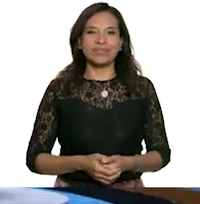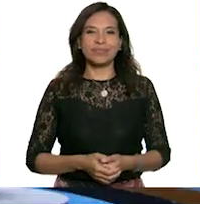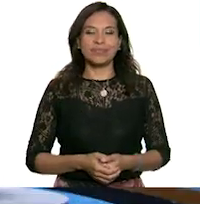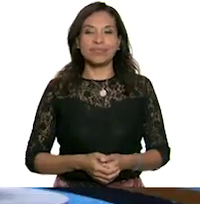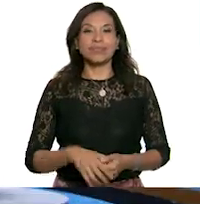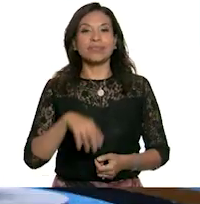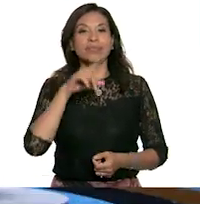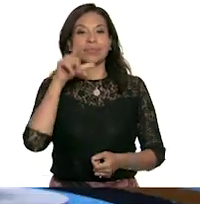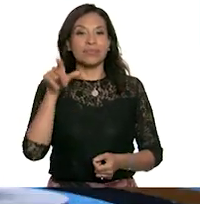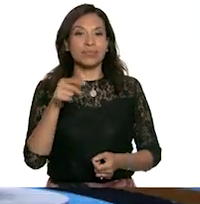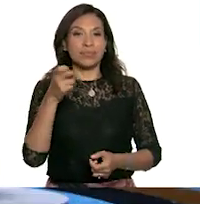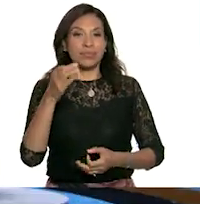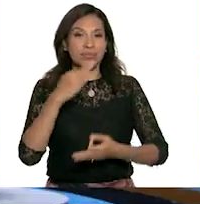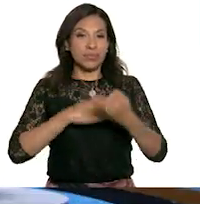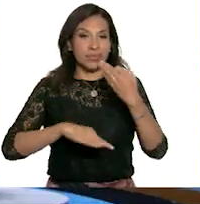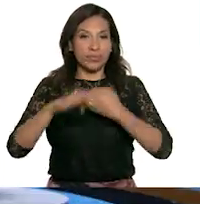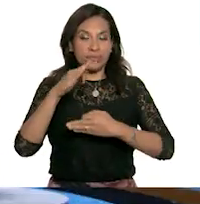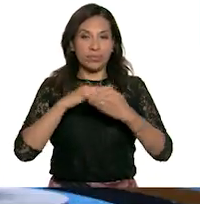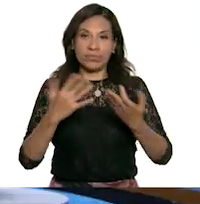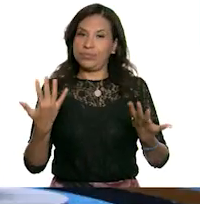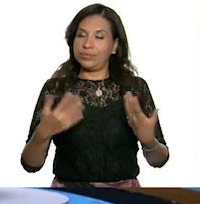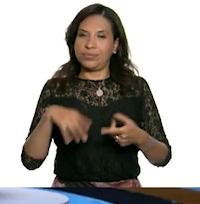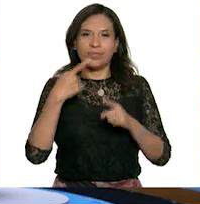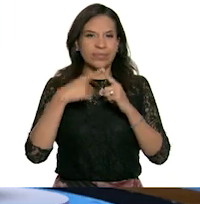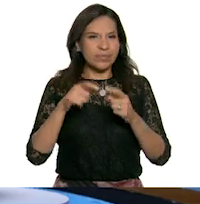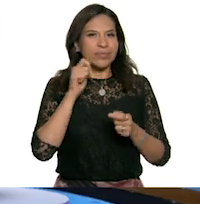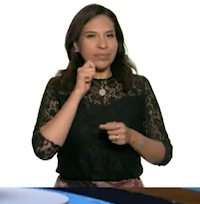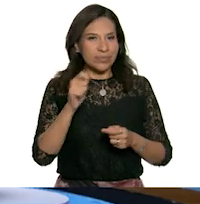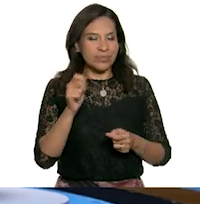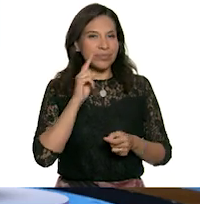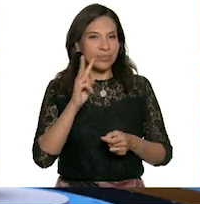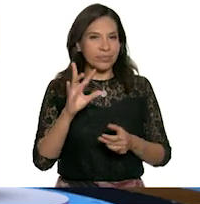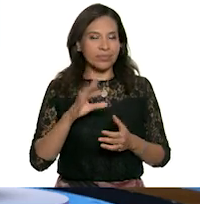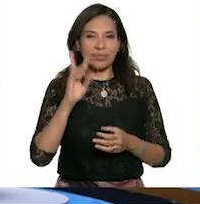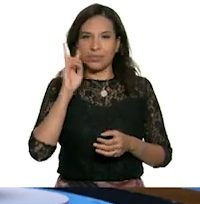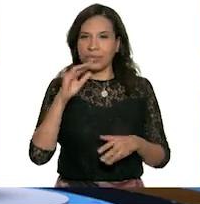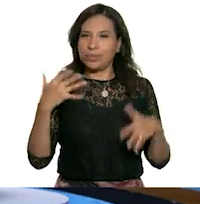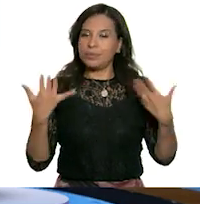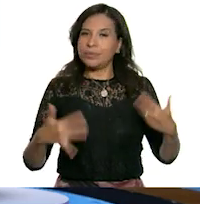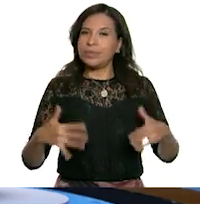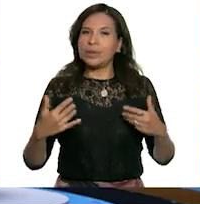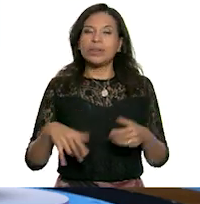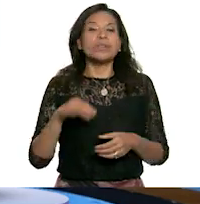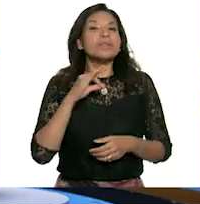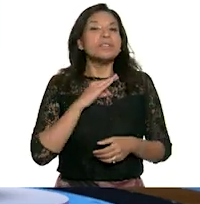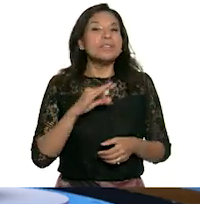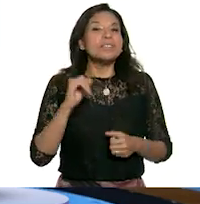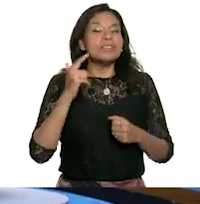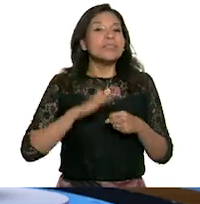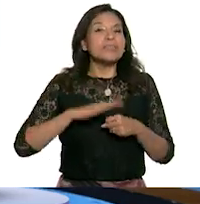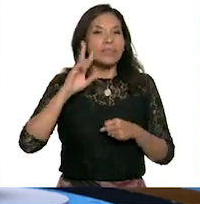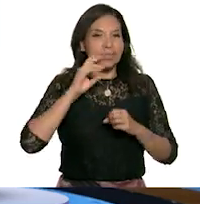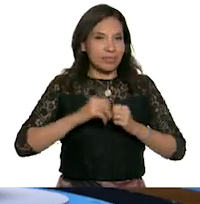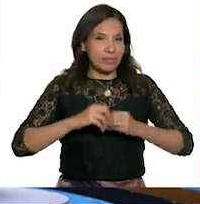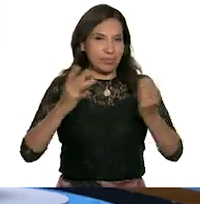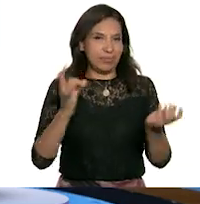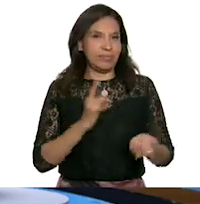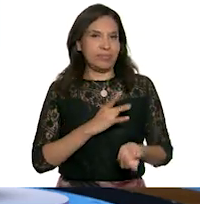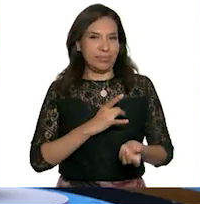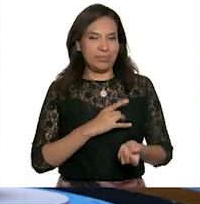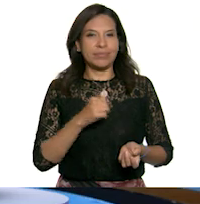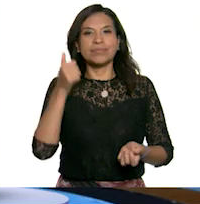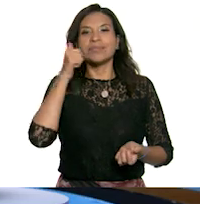Después de todos esos increíbles reportajes no cabe duda que puede ser más claro que el miedo